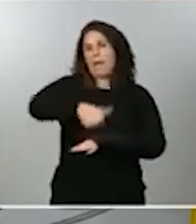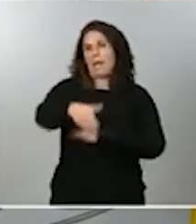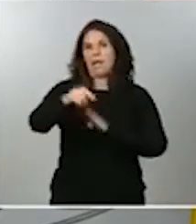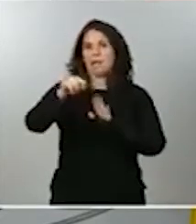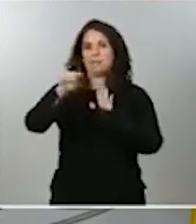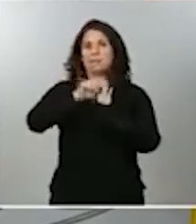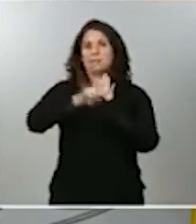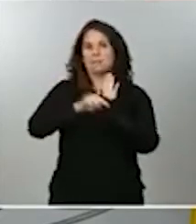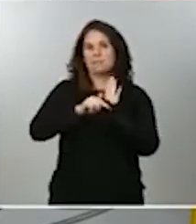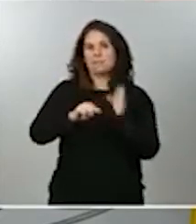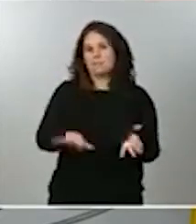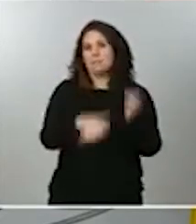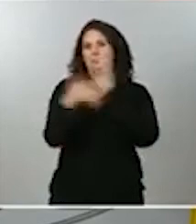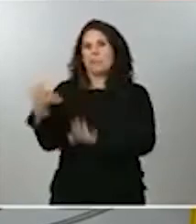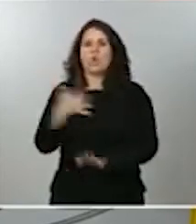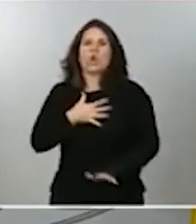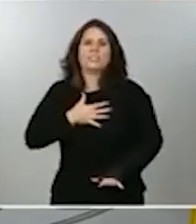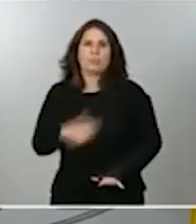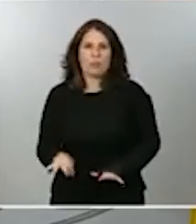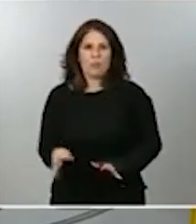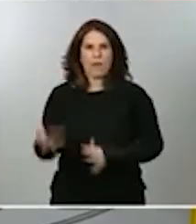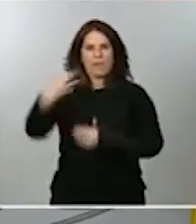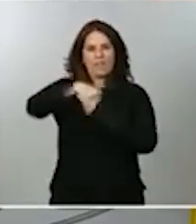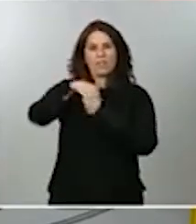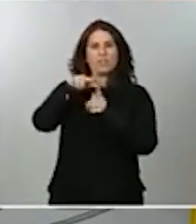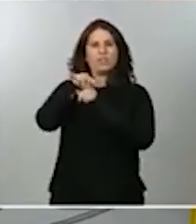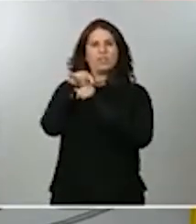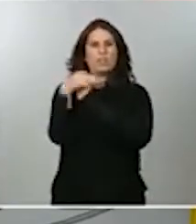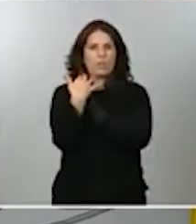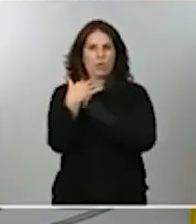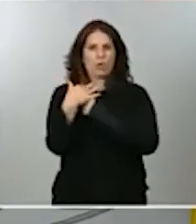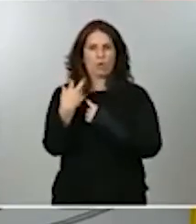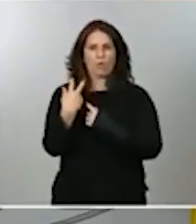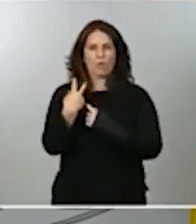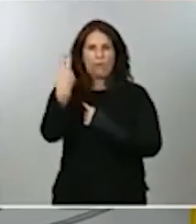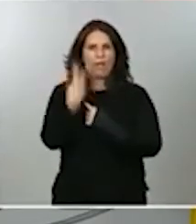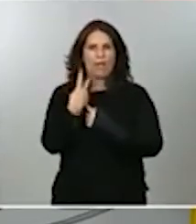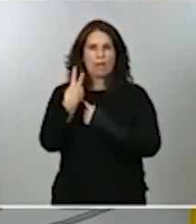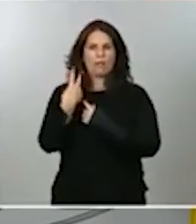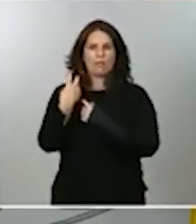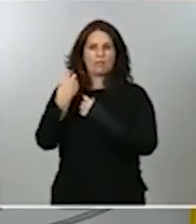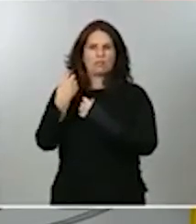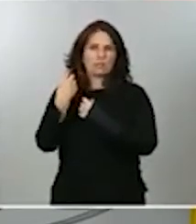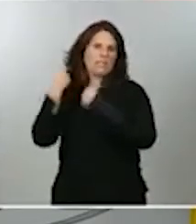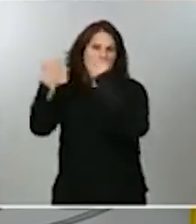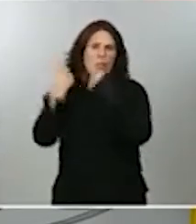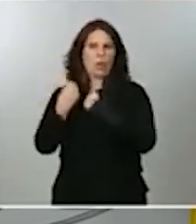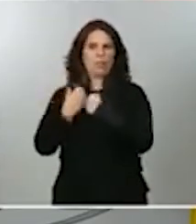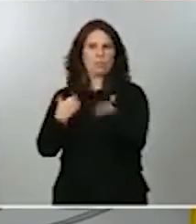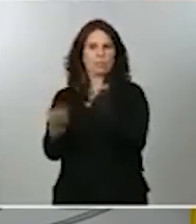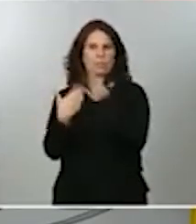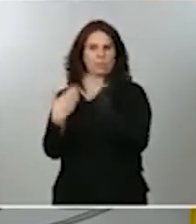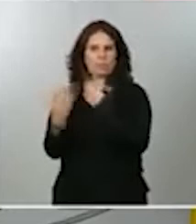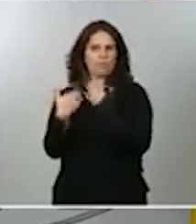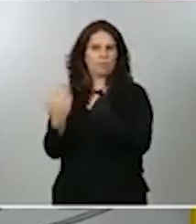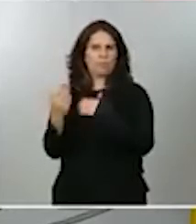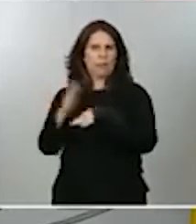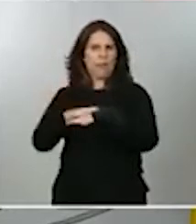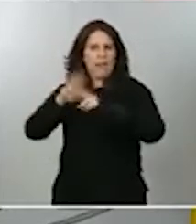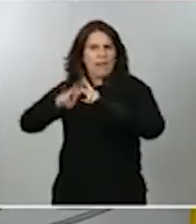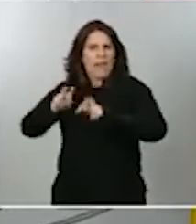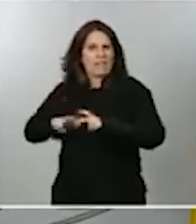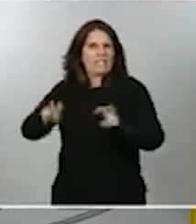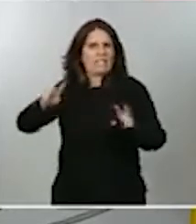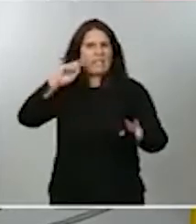posibles en este marco de relación institucional y en este marco de fluidez en los análisis y en los diagnósticos.